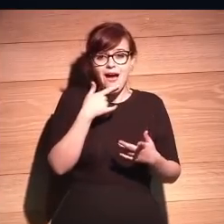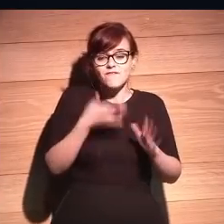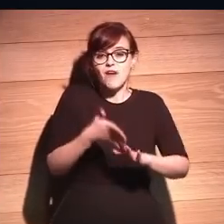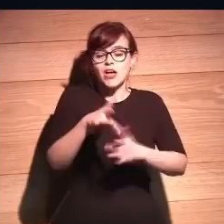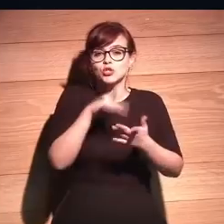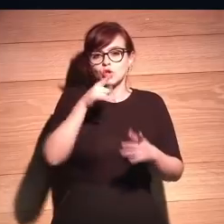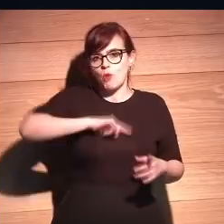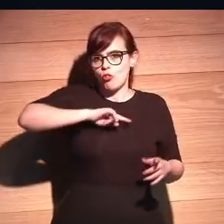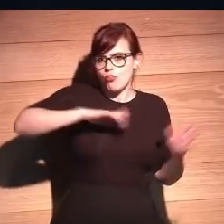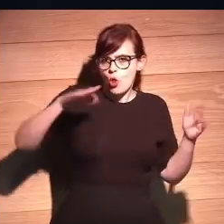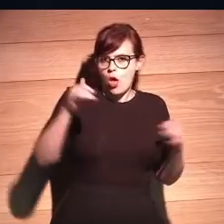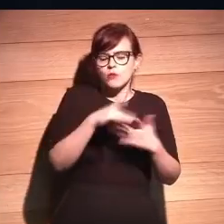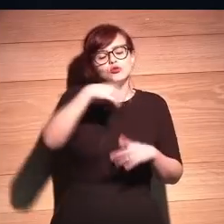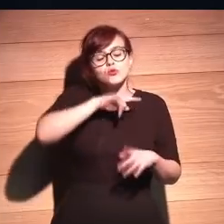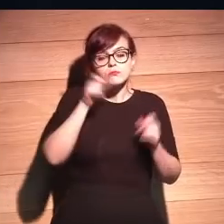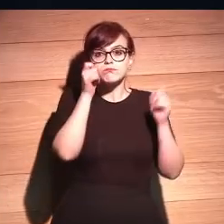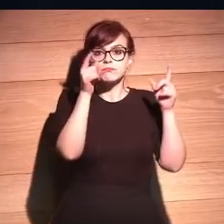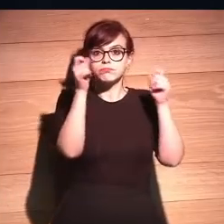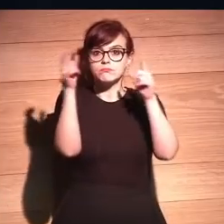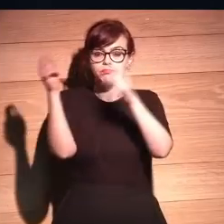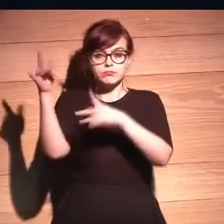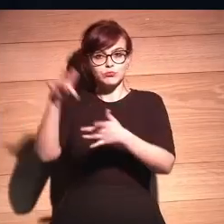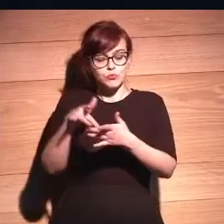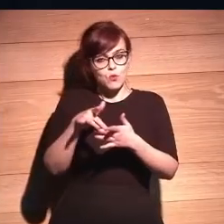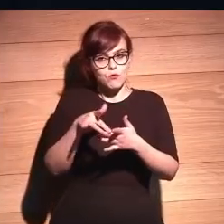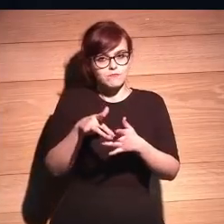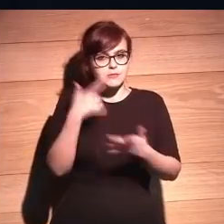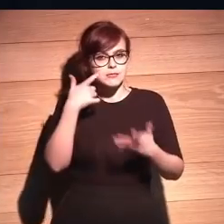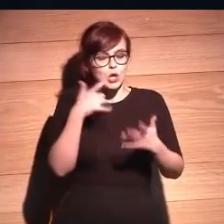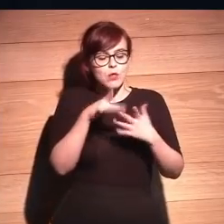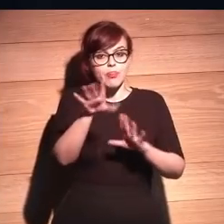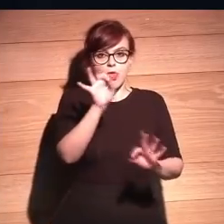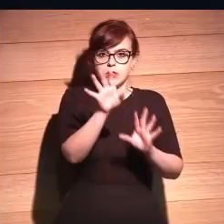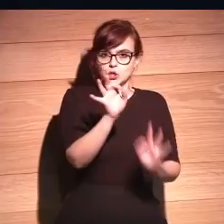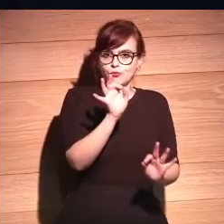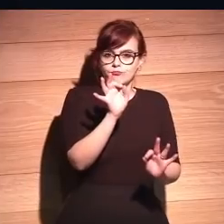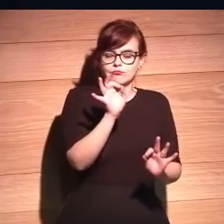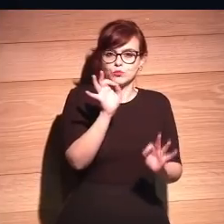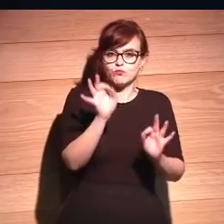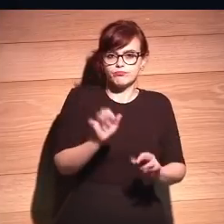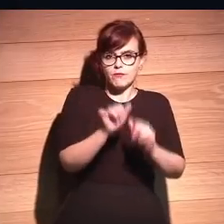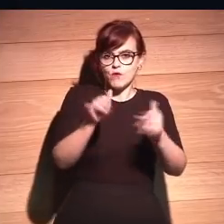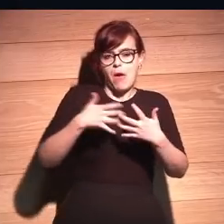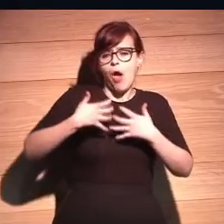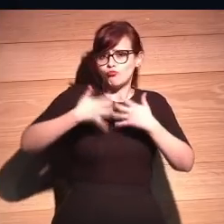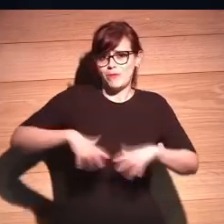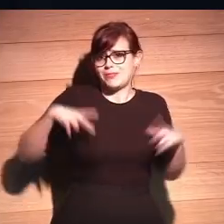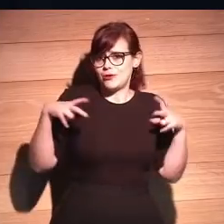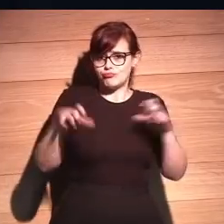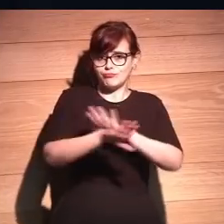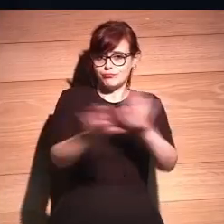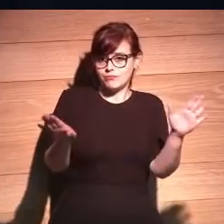sin ser conscientes nosotros, se van adoptando cada vez una serie de decisiones de forma automatizada.